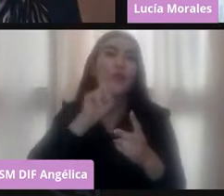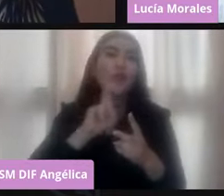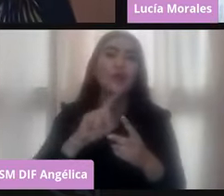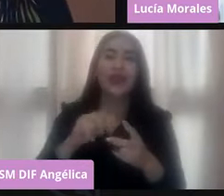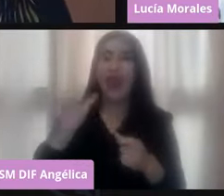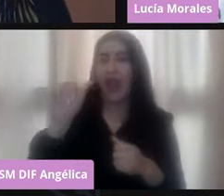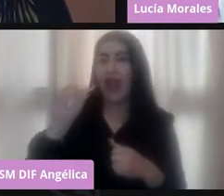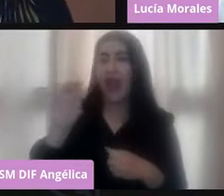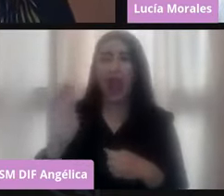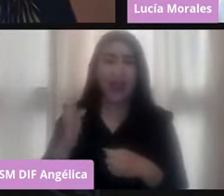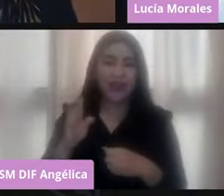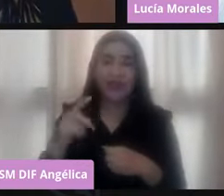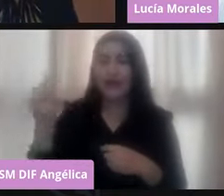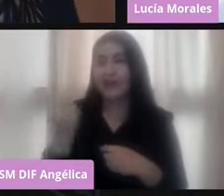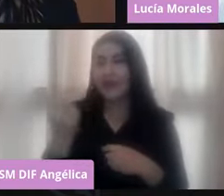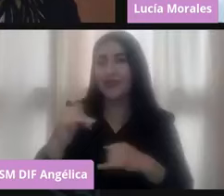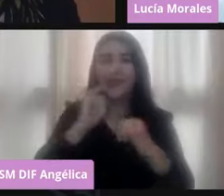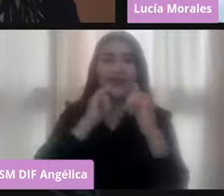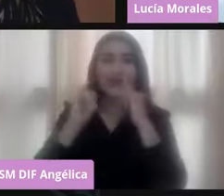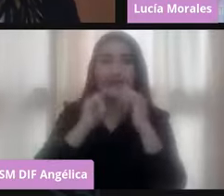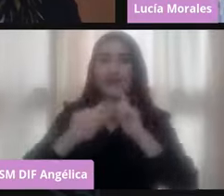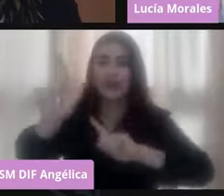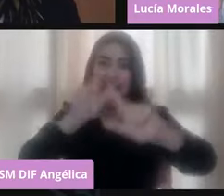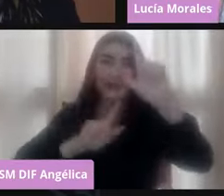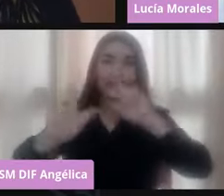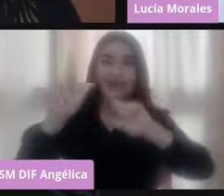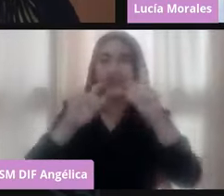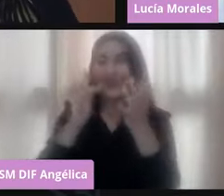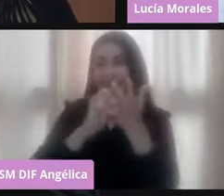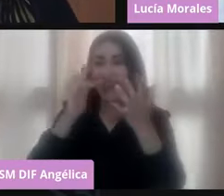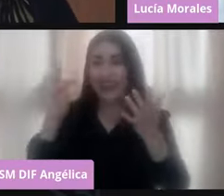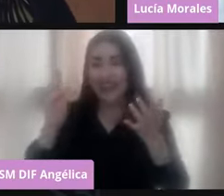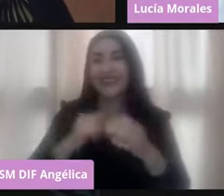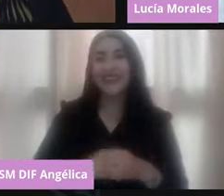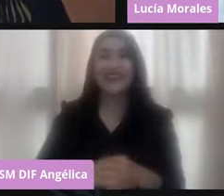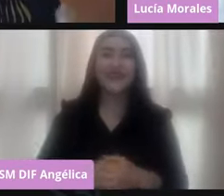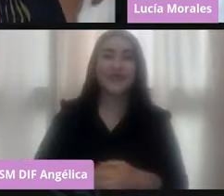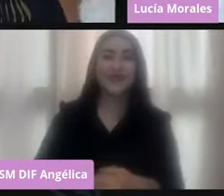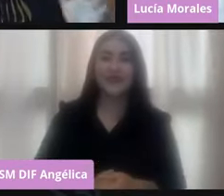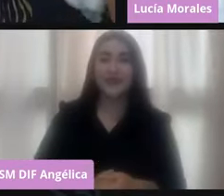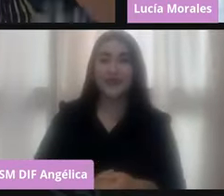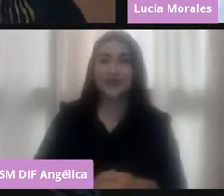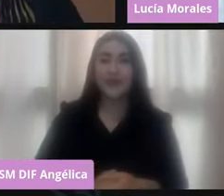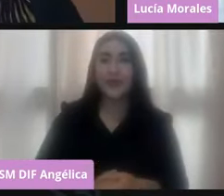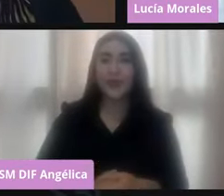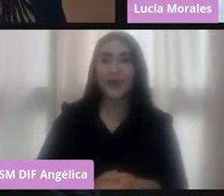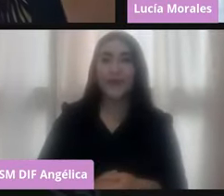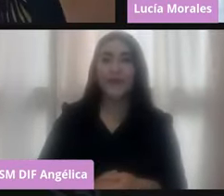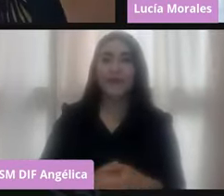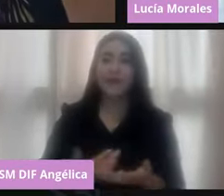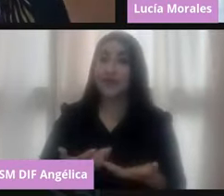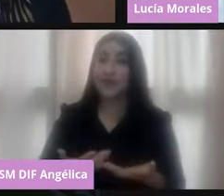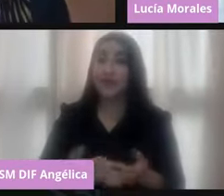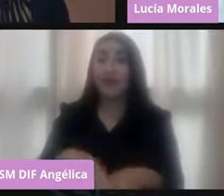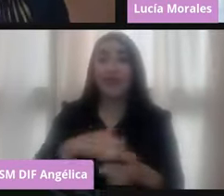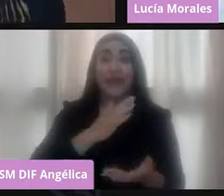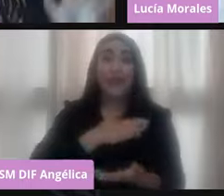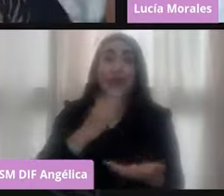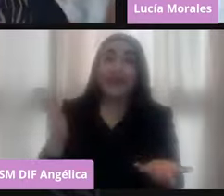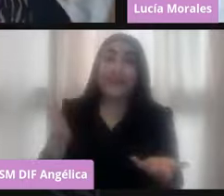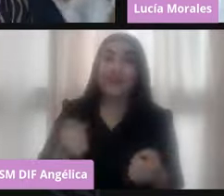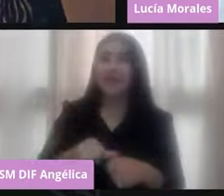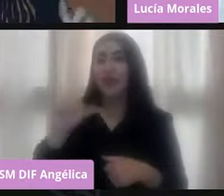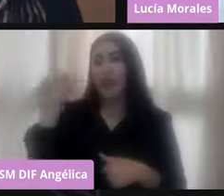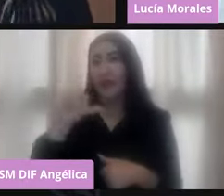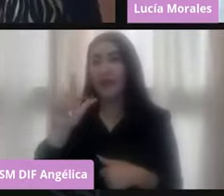intérpretes en lengua de seña mexicana. Gracias, gracias siempre. Y bueno, ¿qué te digo, Lucía? Yo